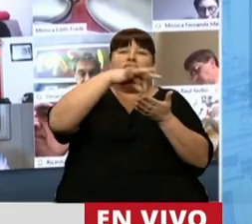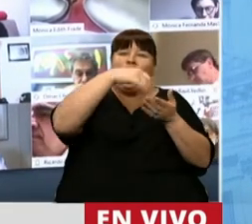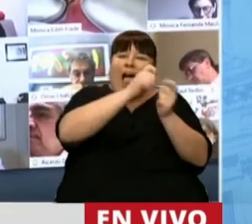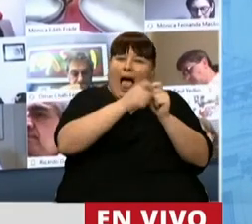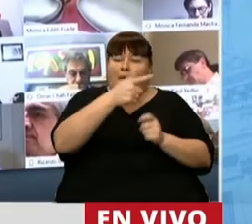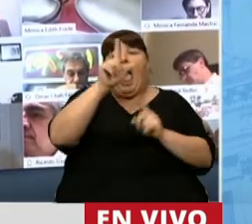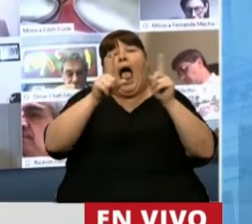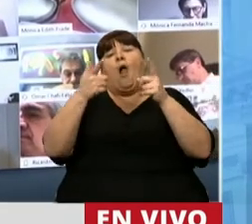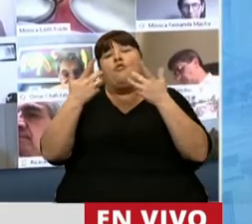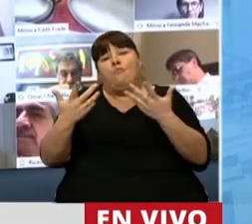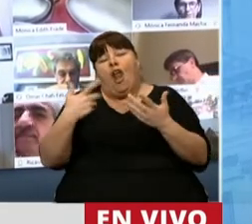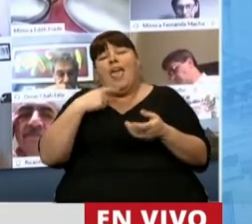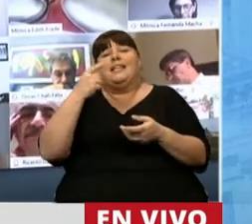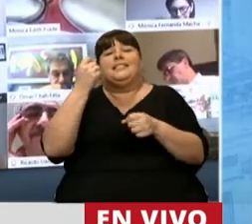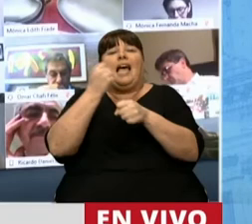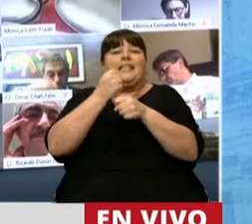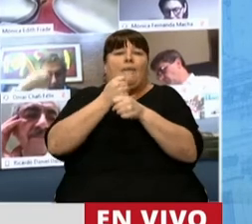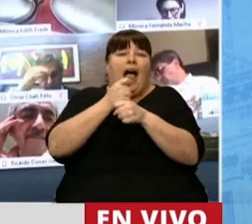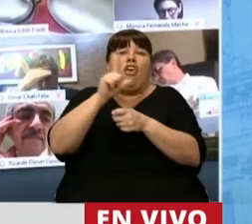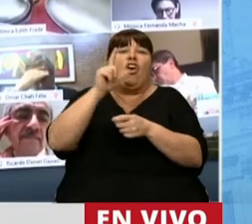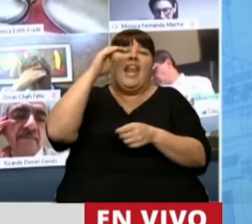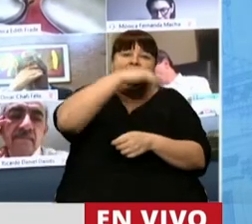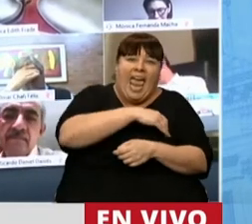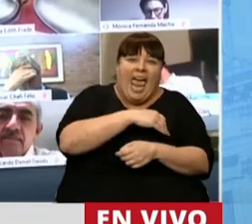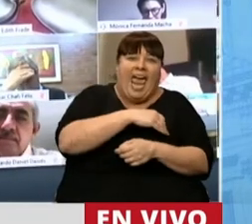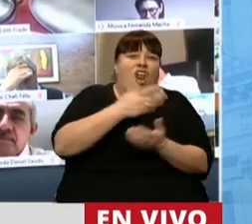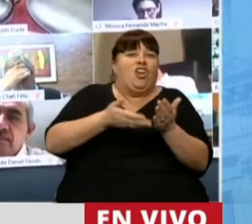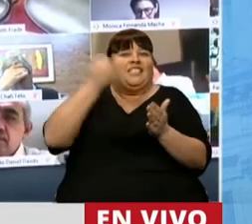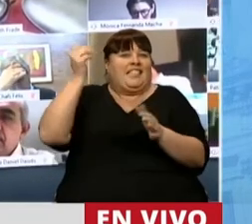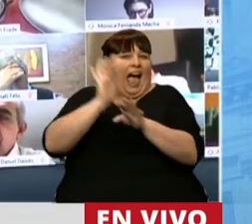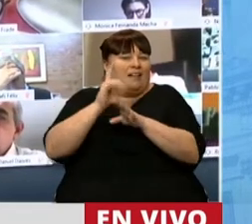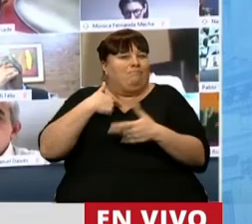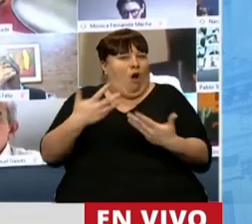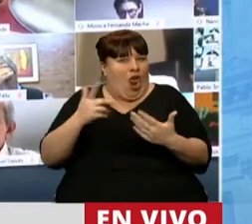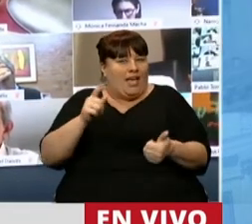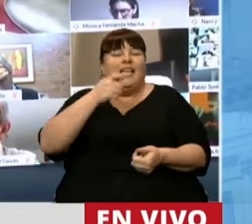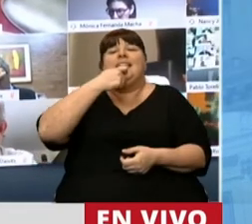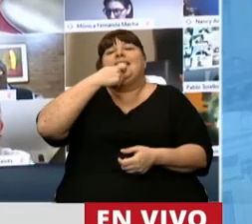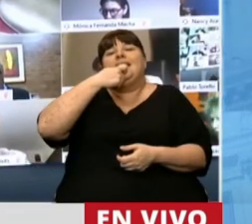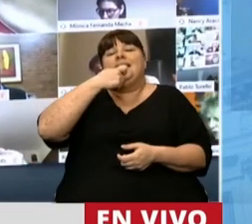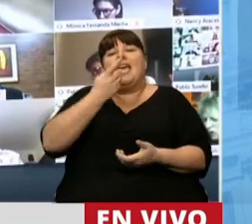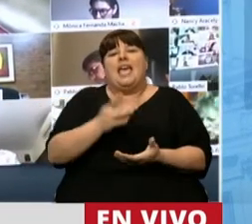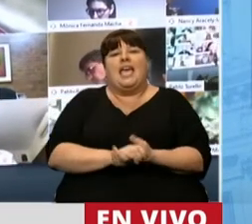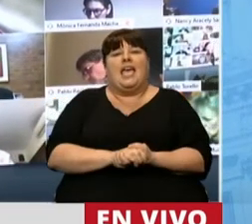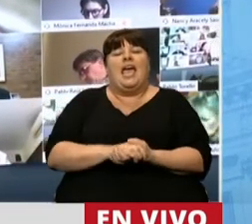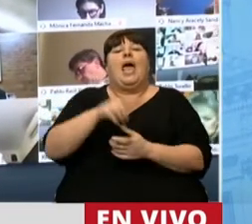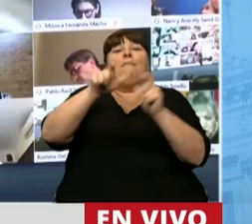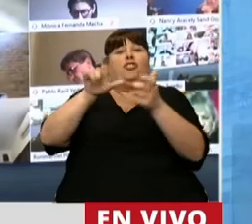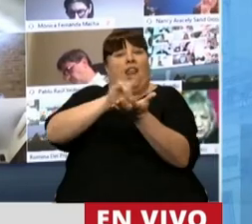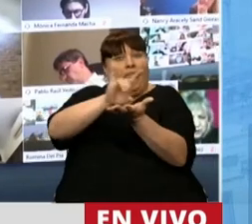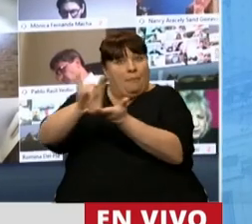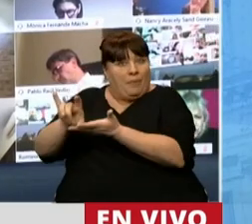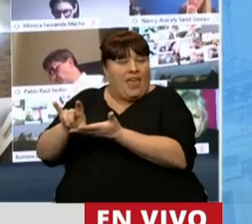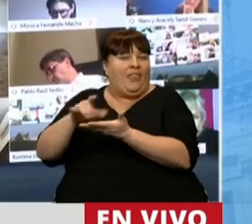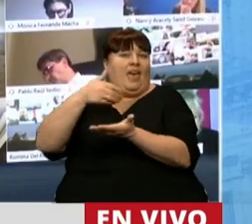algunos les moleste que si hay trabajadores no registrados se caigan del sistema. Que si despiden trabajadores